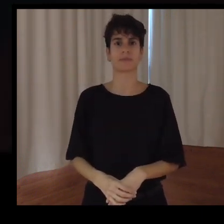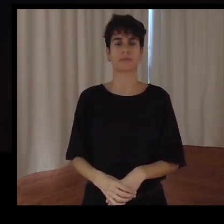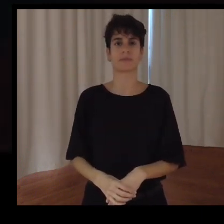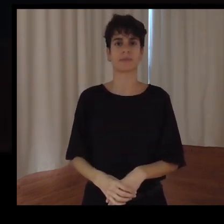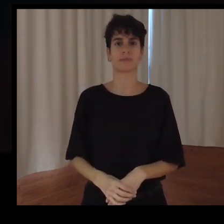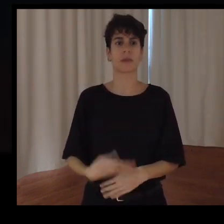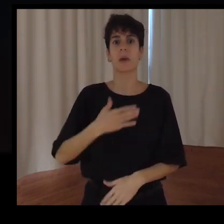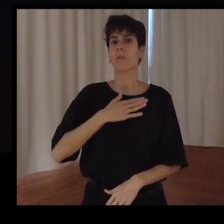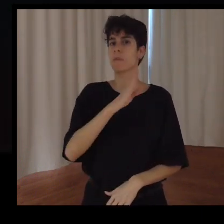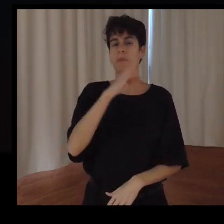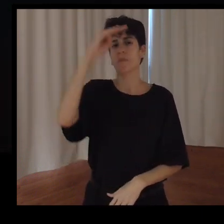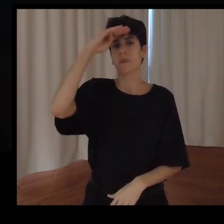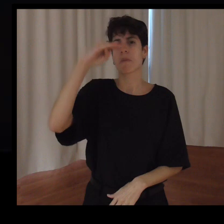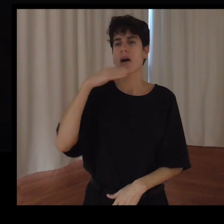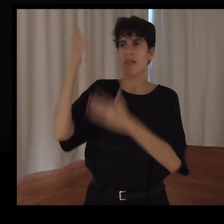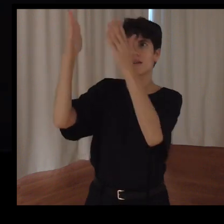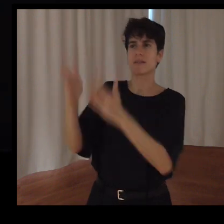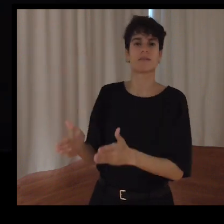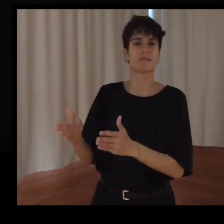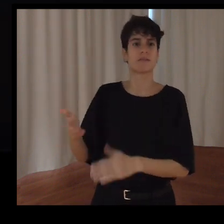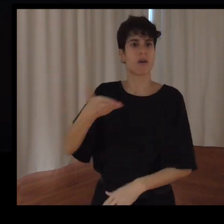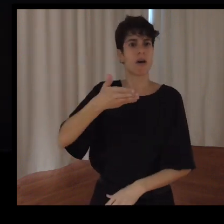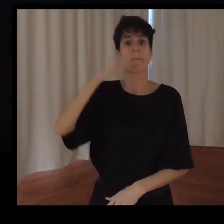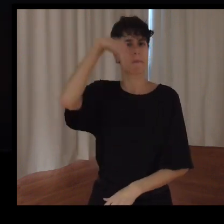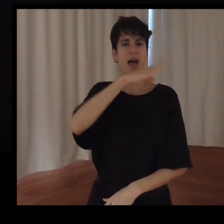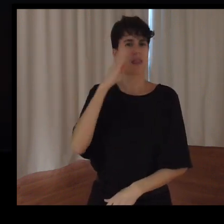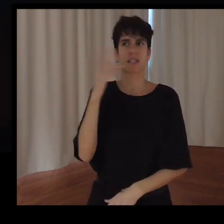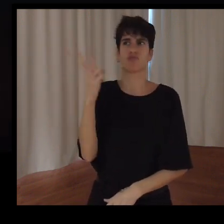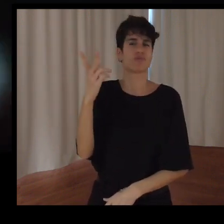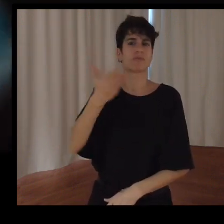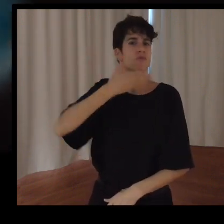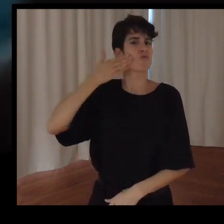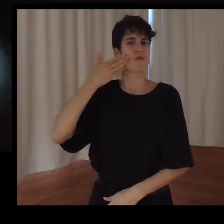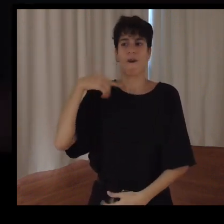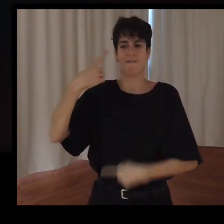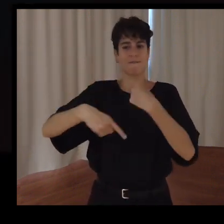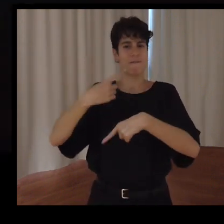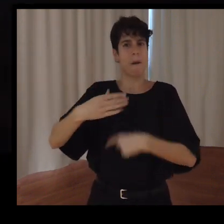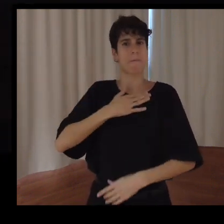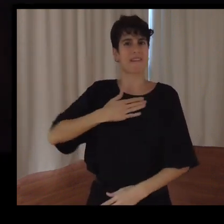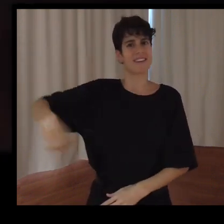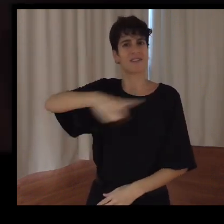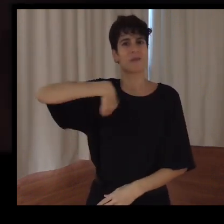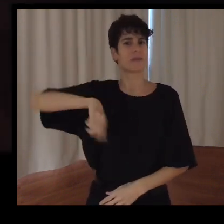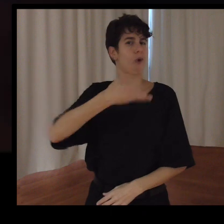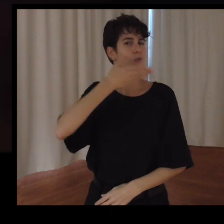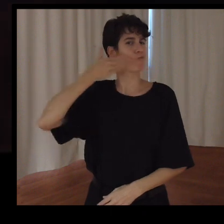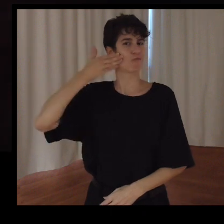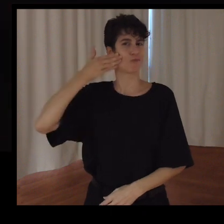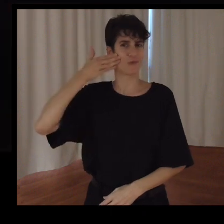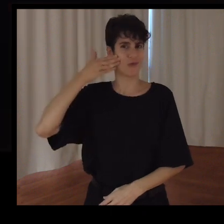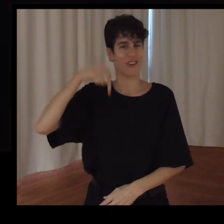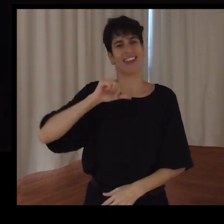un orgullo... de tener... una gran familia que tenemos... de la Liga